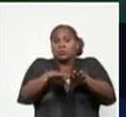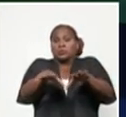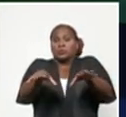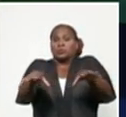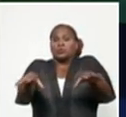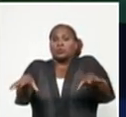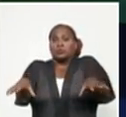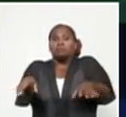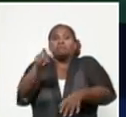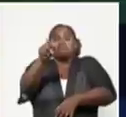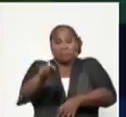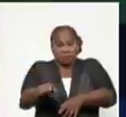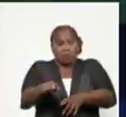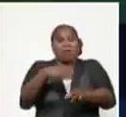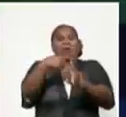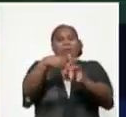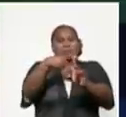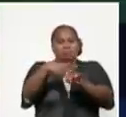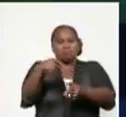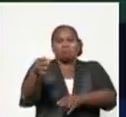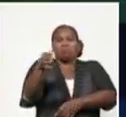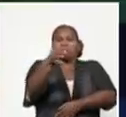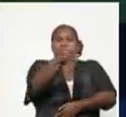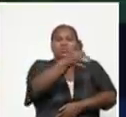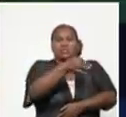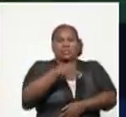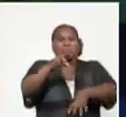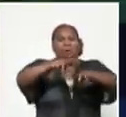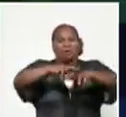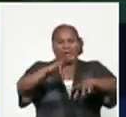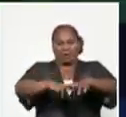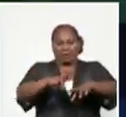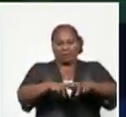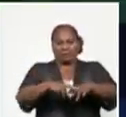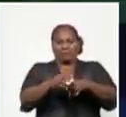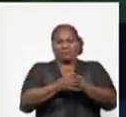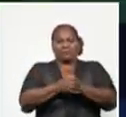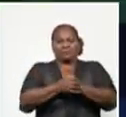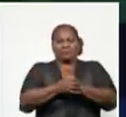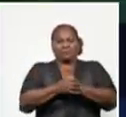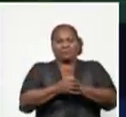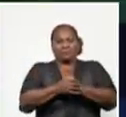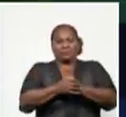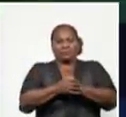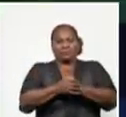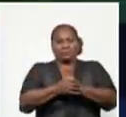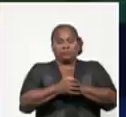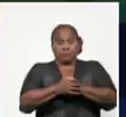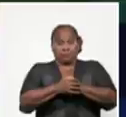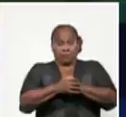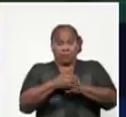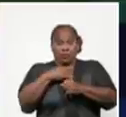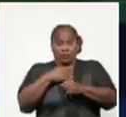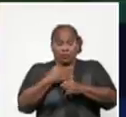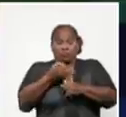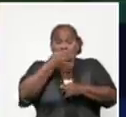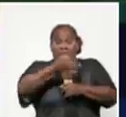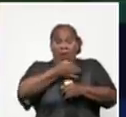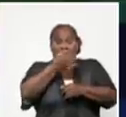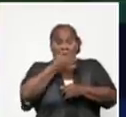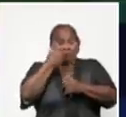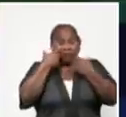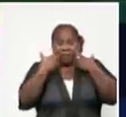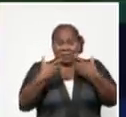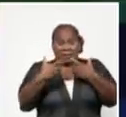confirmados en varios municipios de la capital. Nosotros, los eventos y los focos que estamos siguiendo en estos momentos,